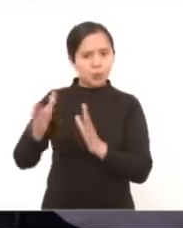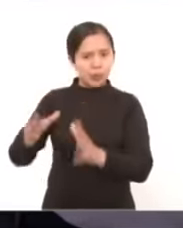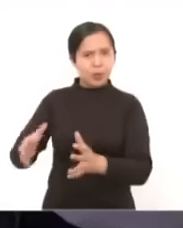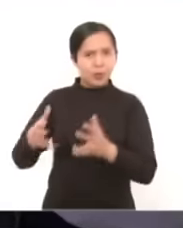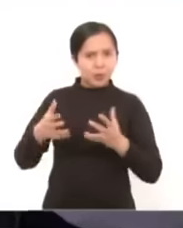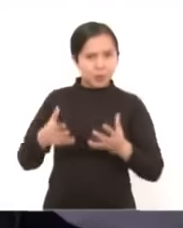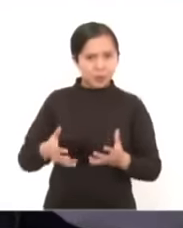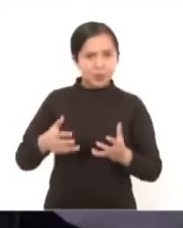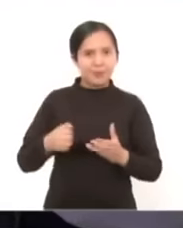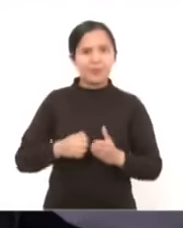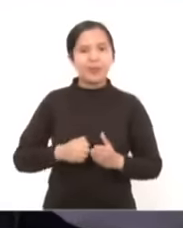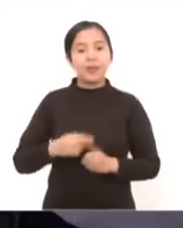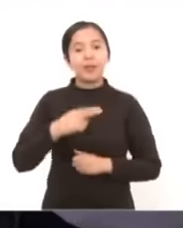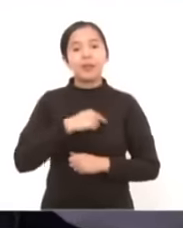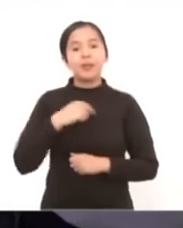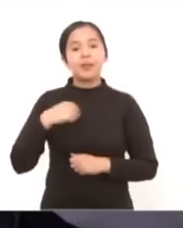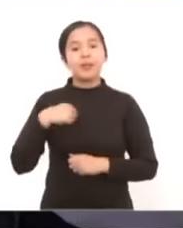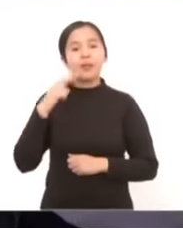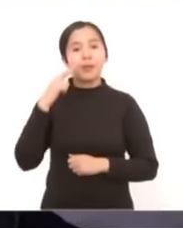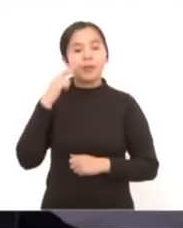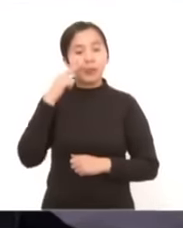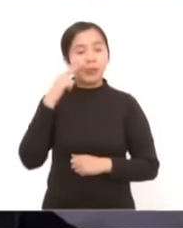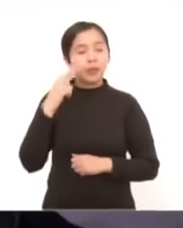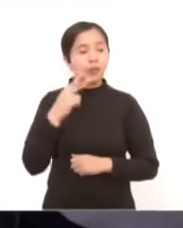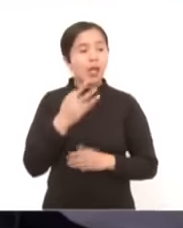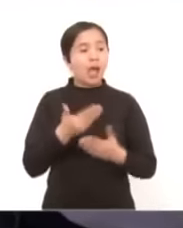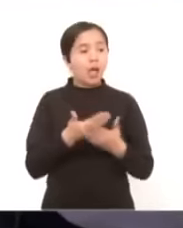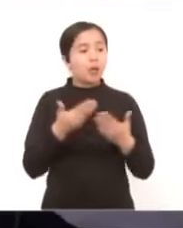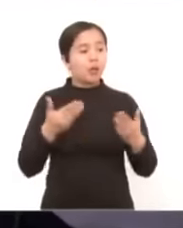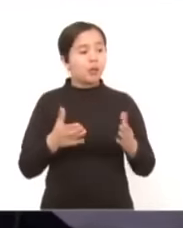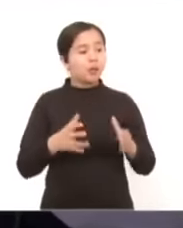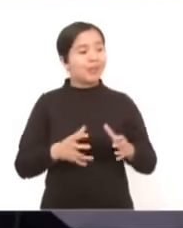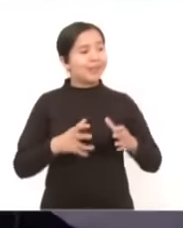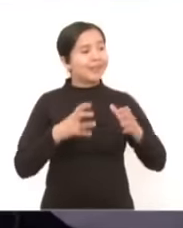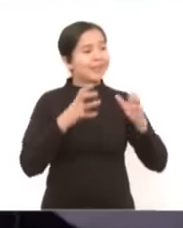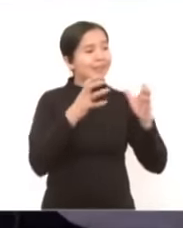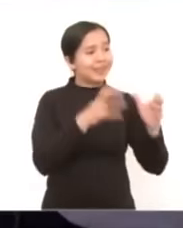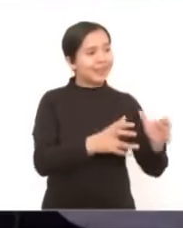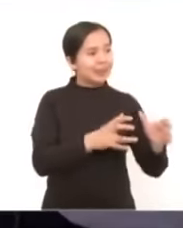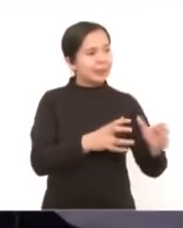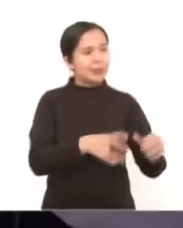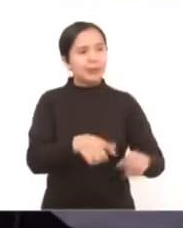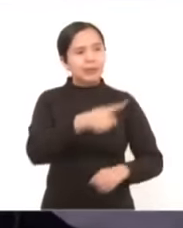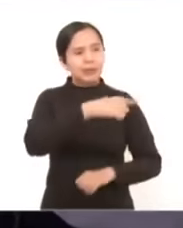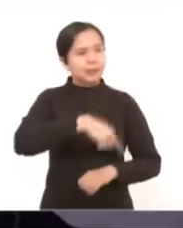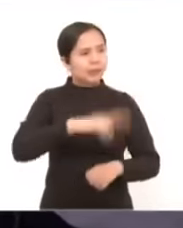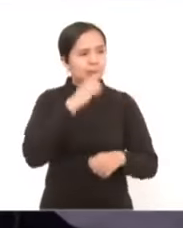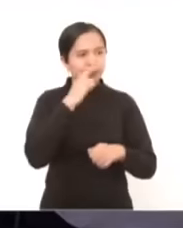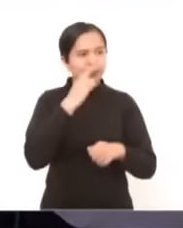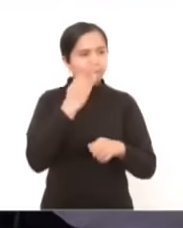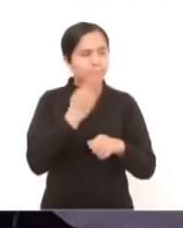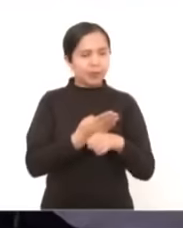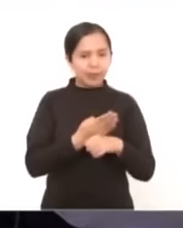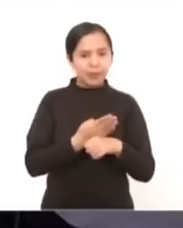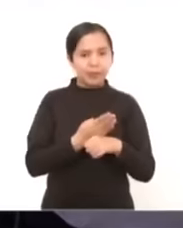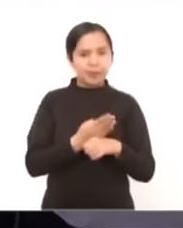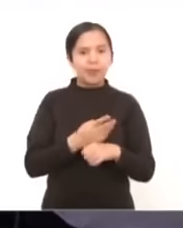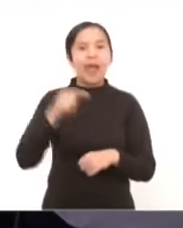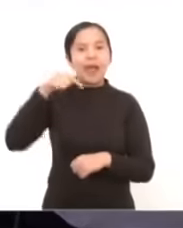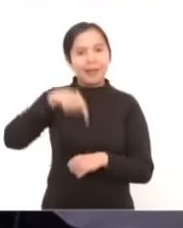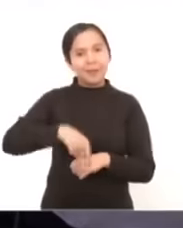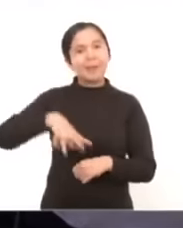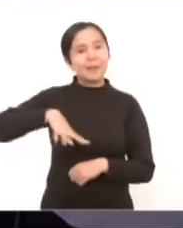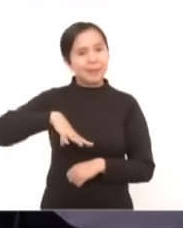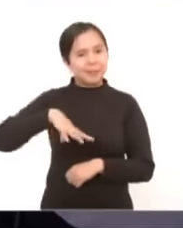y podemos decir que lo da con una enorme responsabilidad de lo que significa este